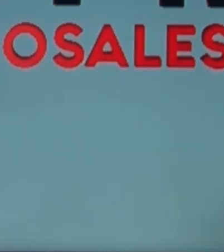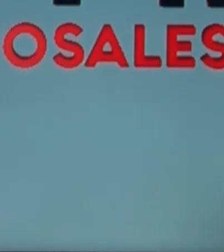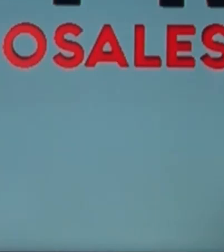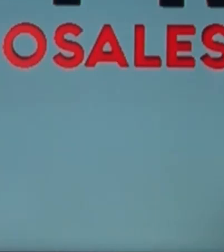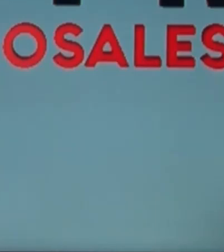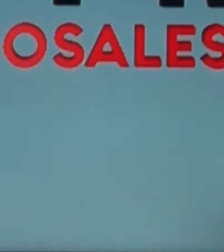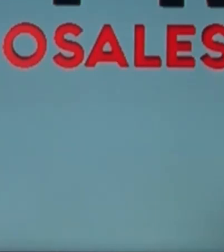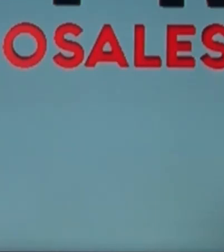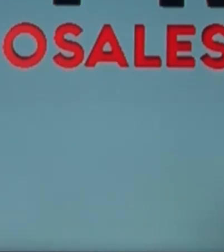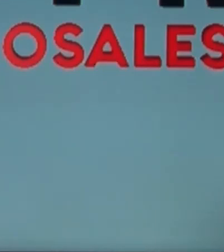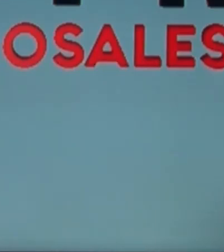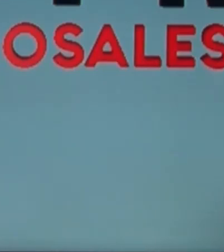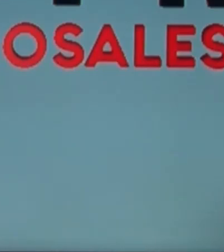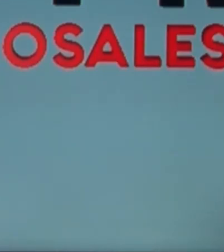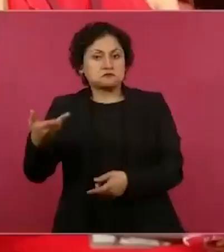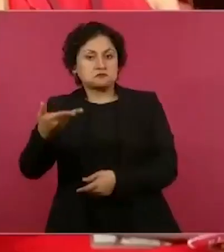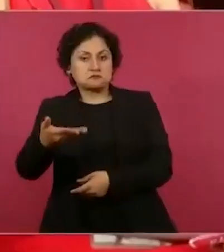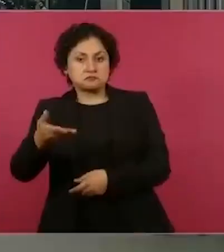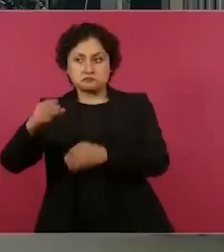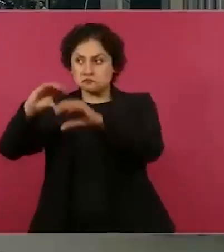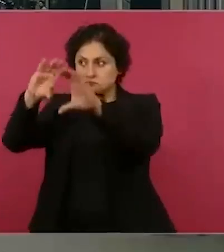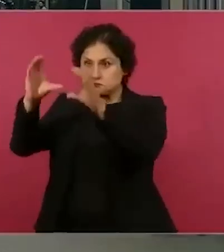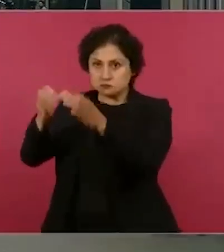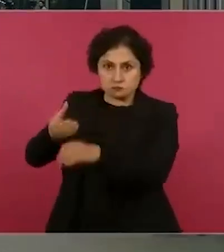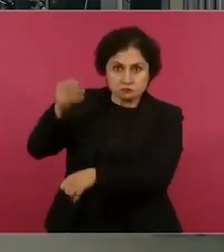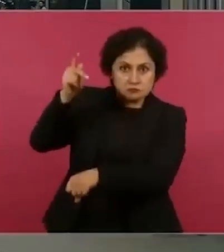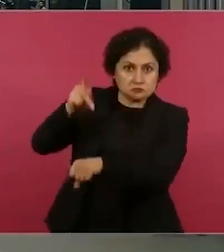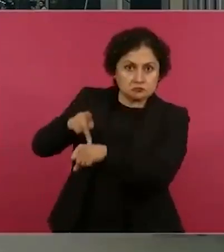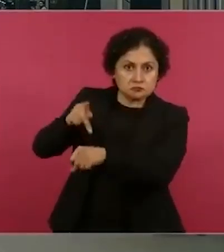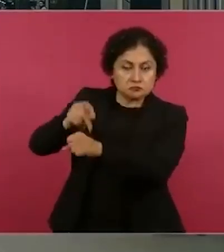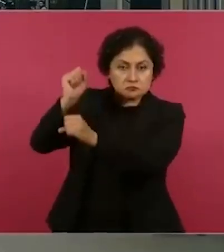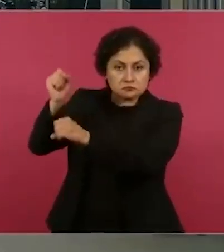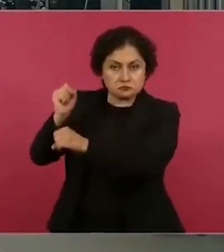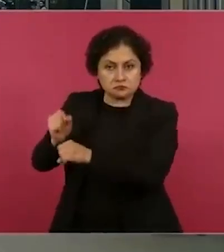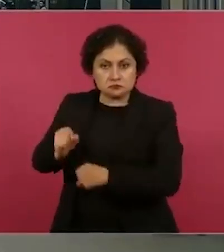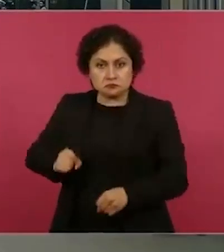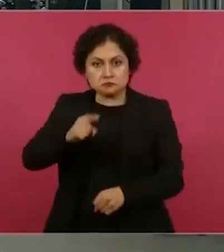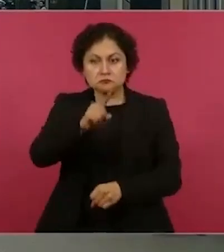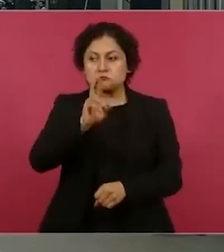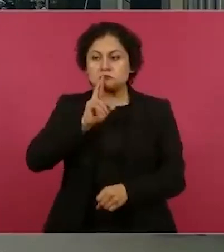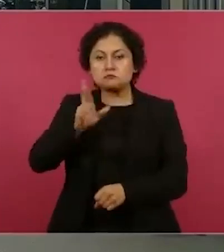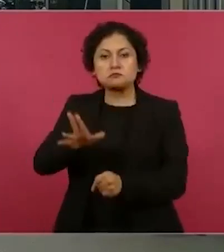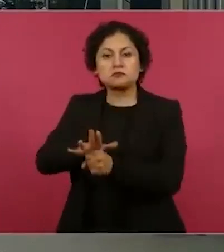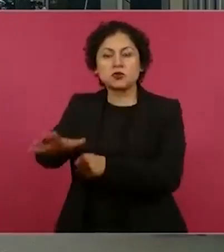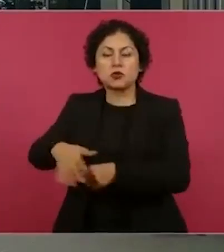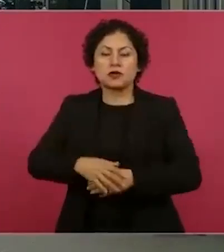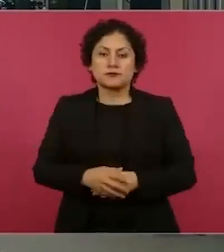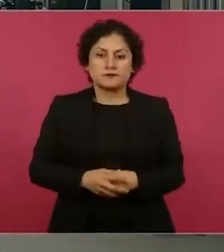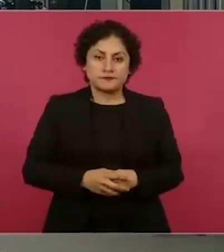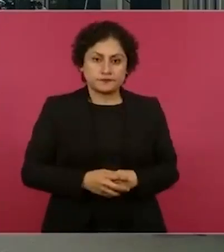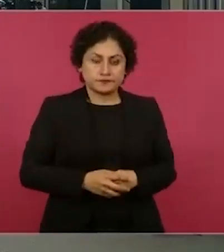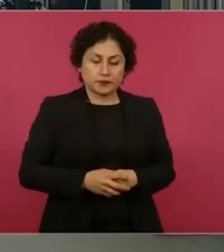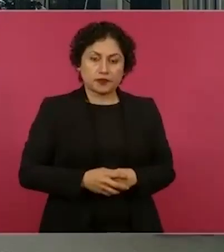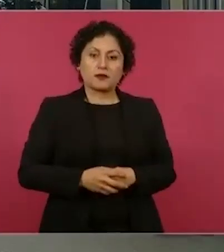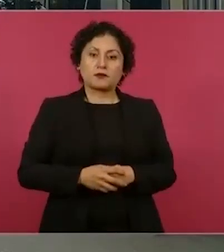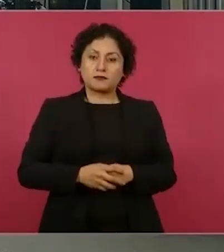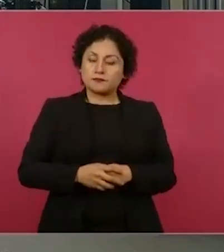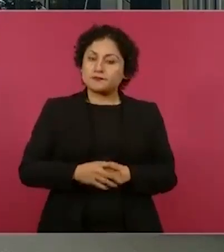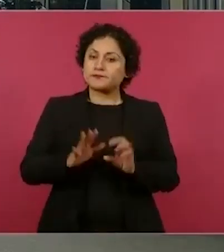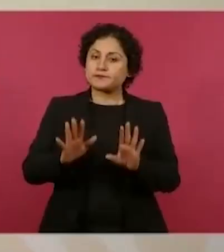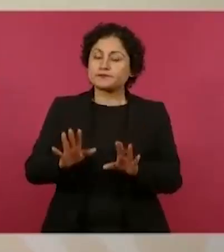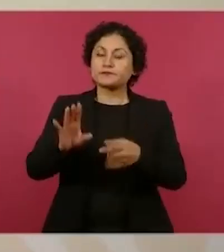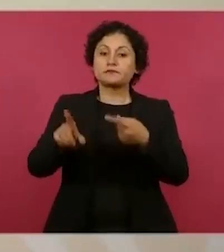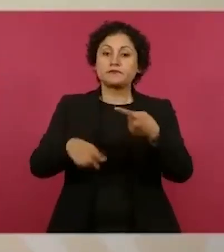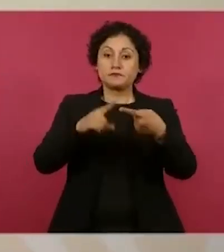quién los va a sustituir. Sí, no sé exactamente cuántos han pedido